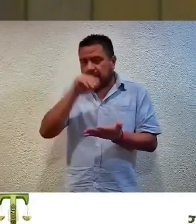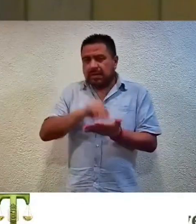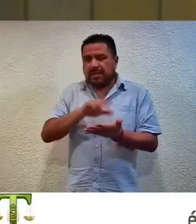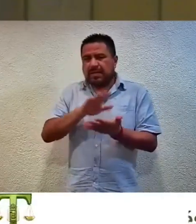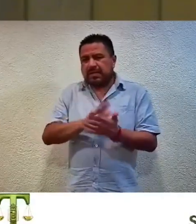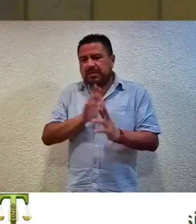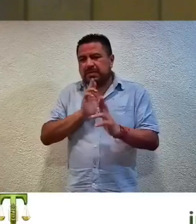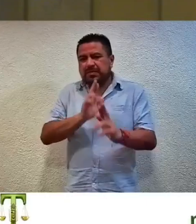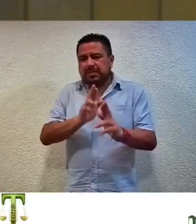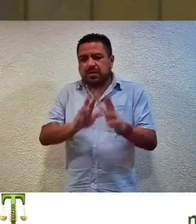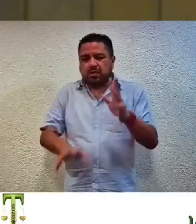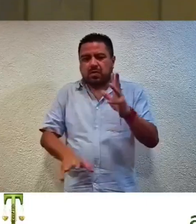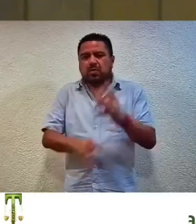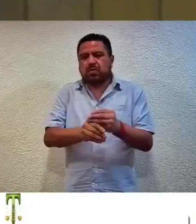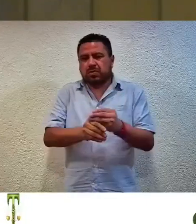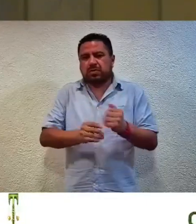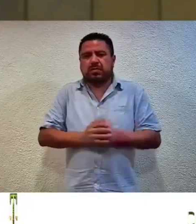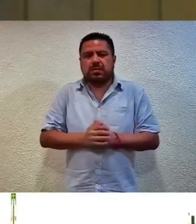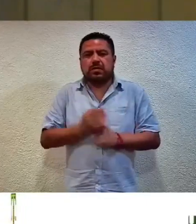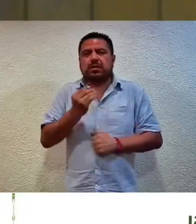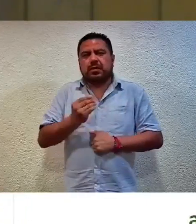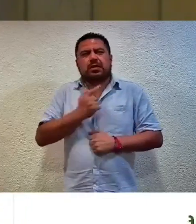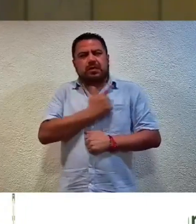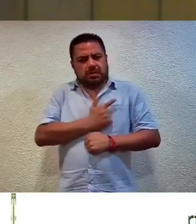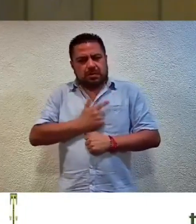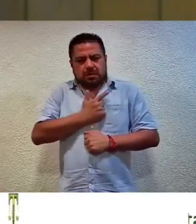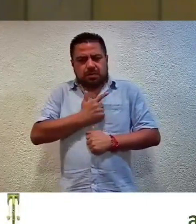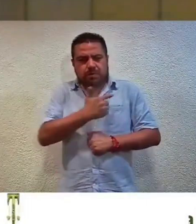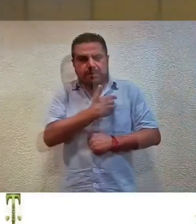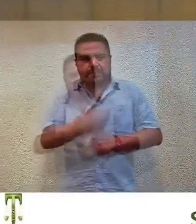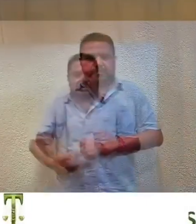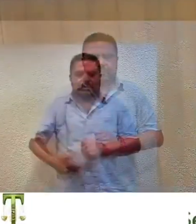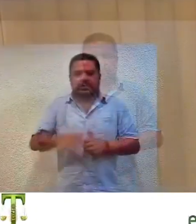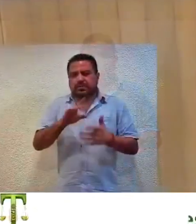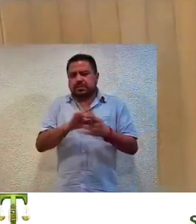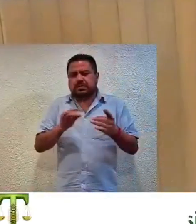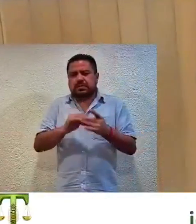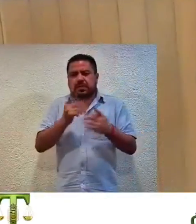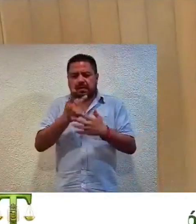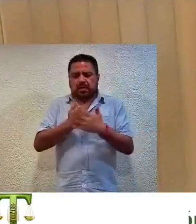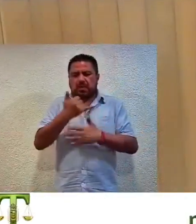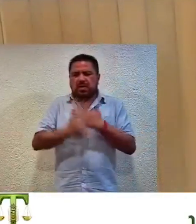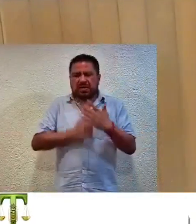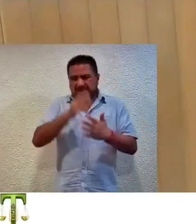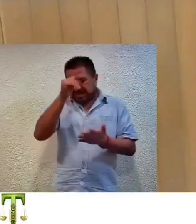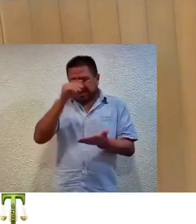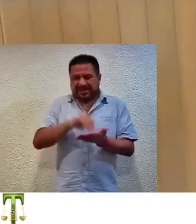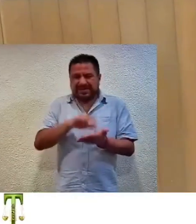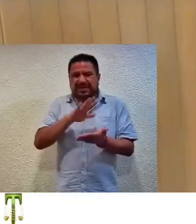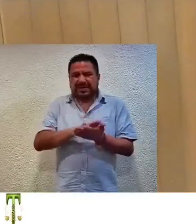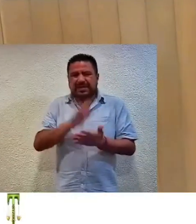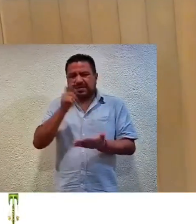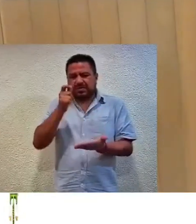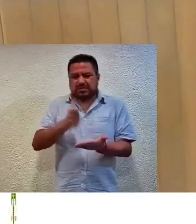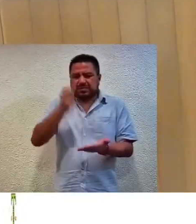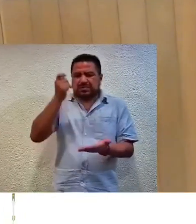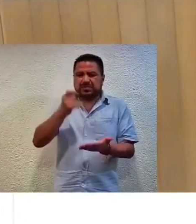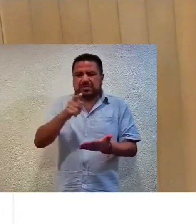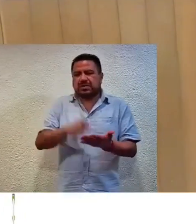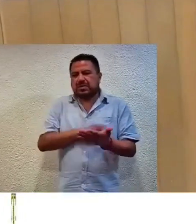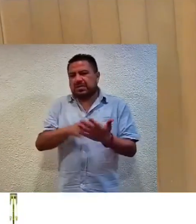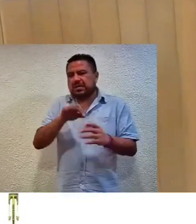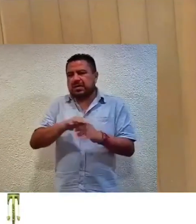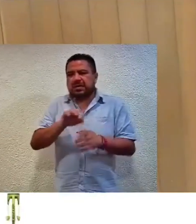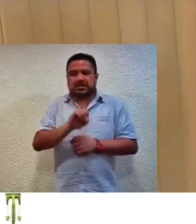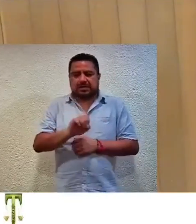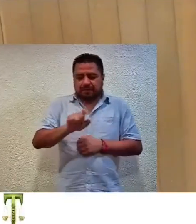de manera conjunta. Con gusto, magistrada presidenta. Doy cuenta con el proyecto de acuerdo plenario que se dicta en el juicio electoral ciudadano